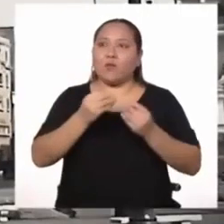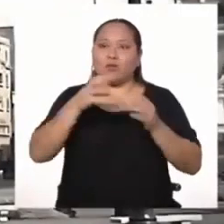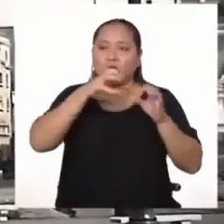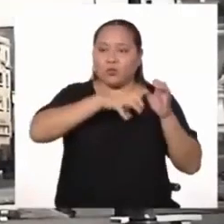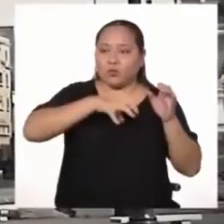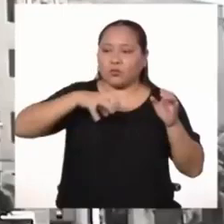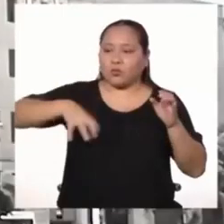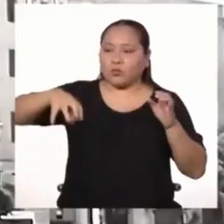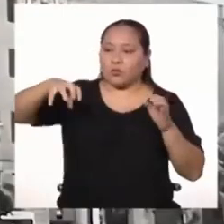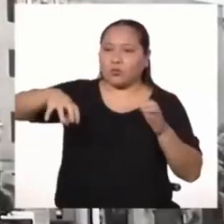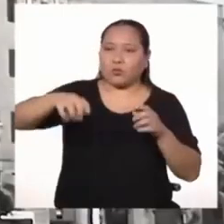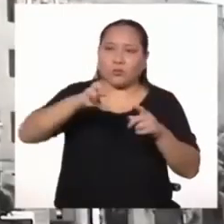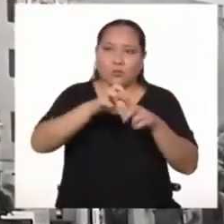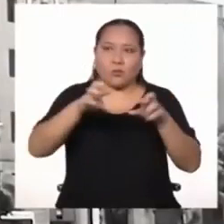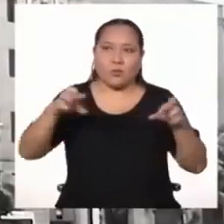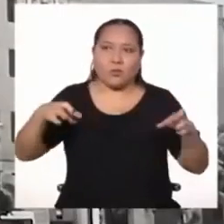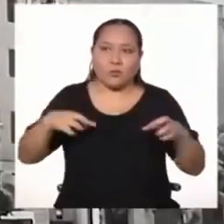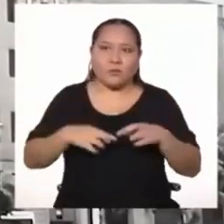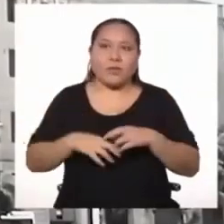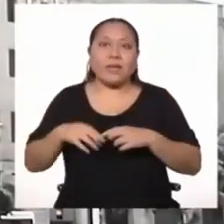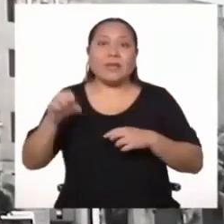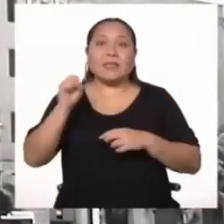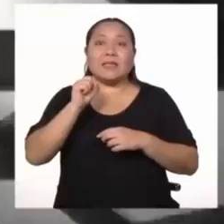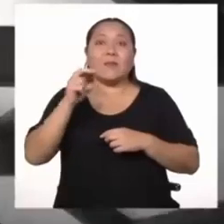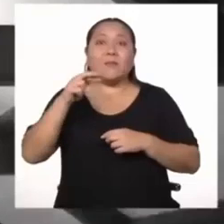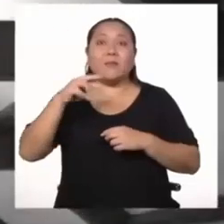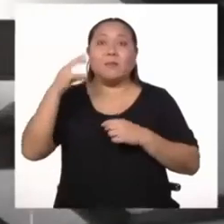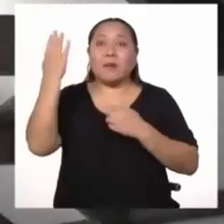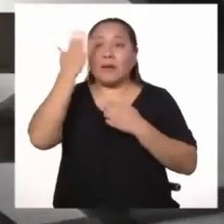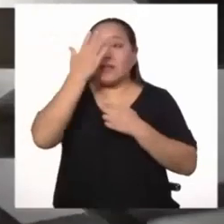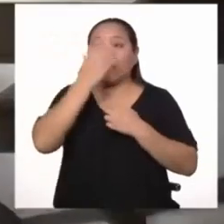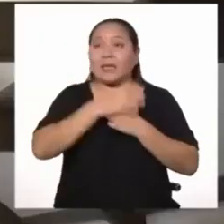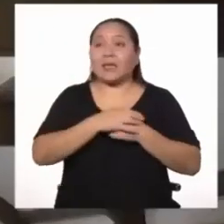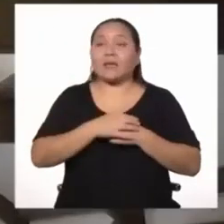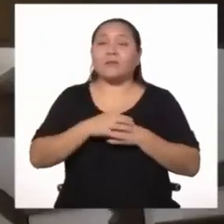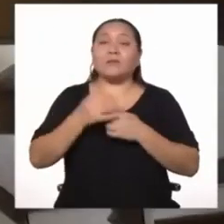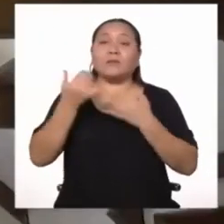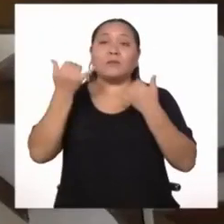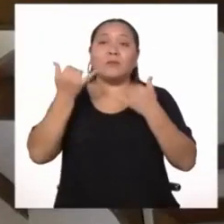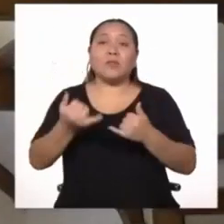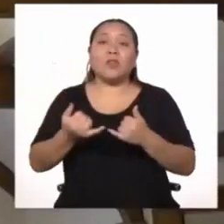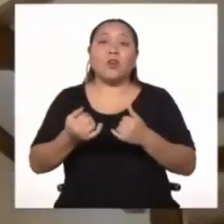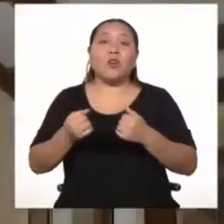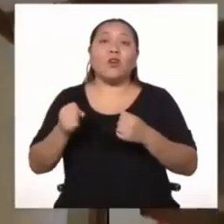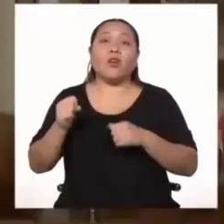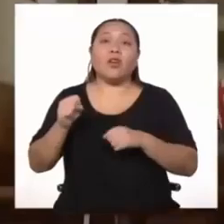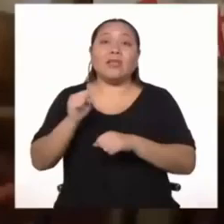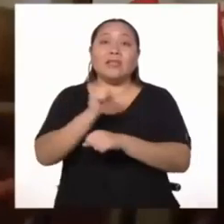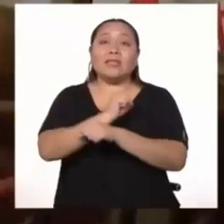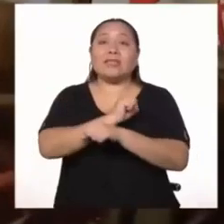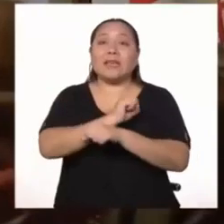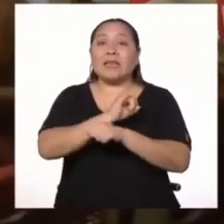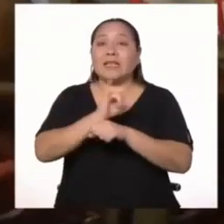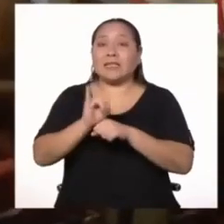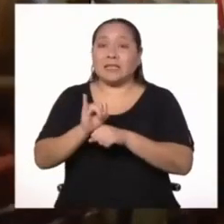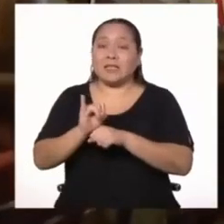la Plaza de Armas, la Plaza San Martín y hoy en San Isidro.